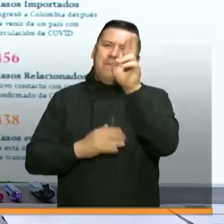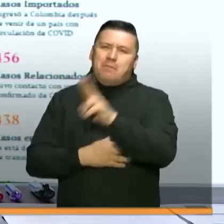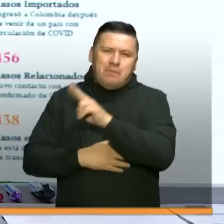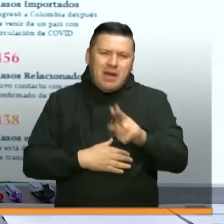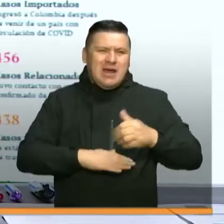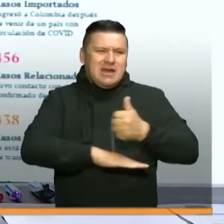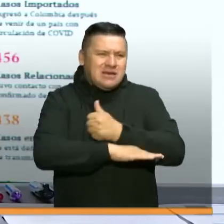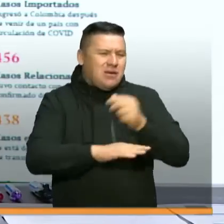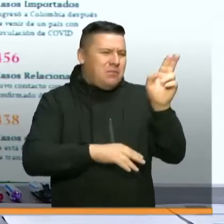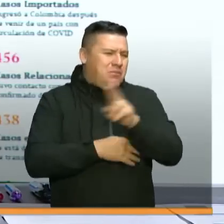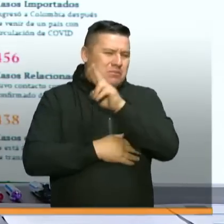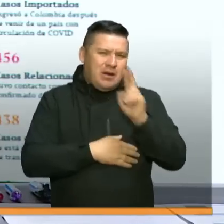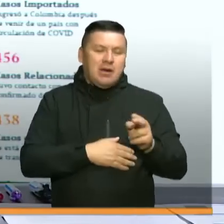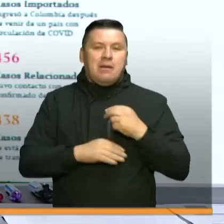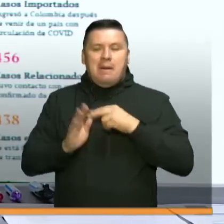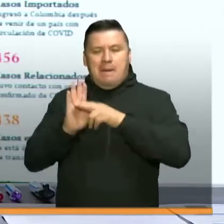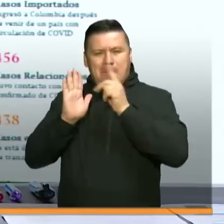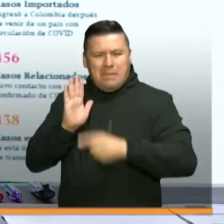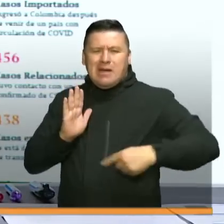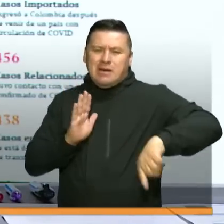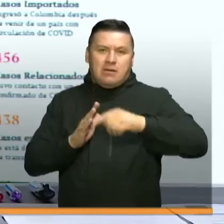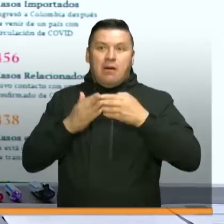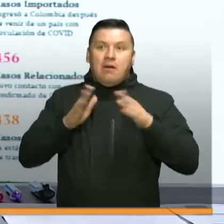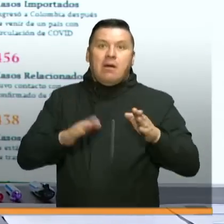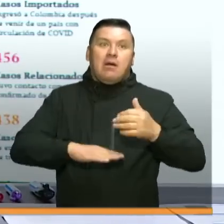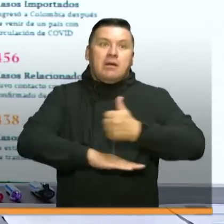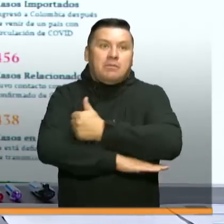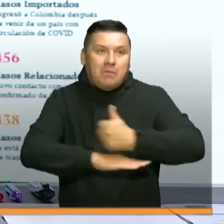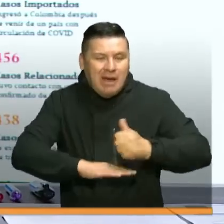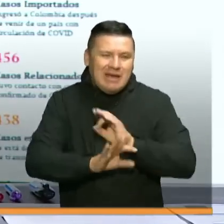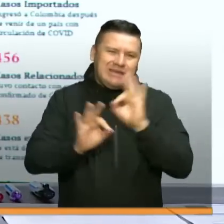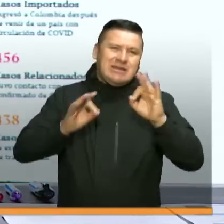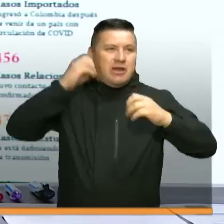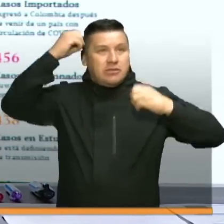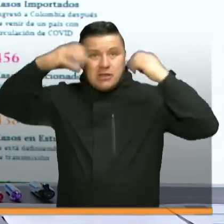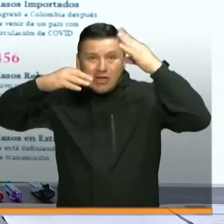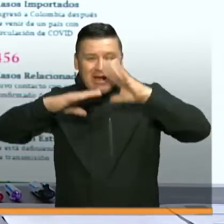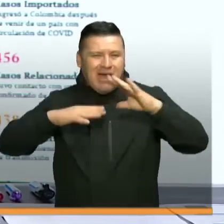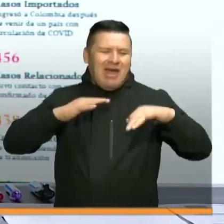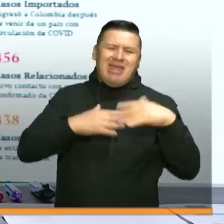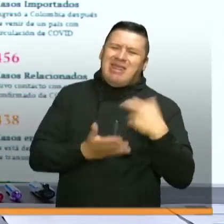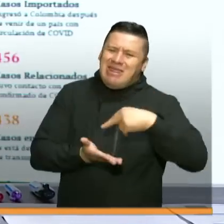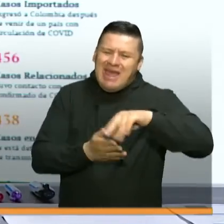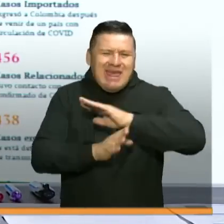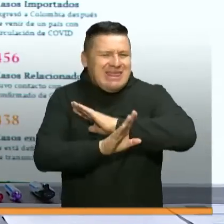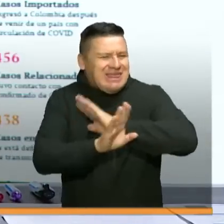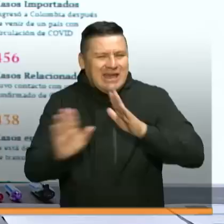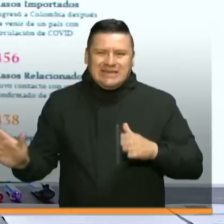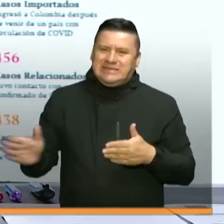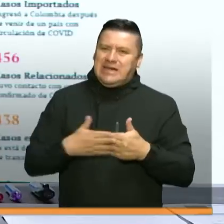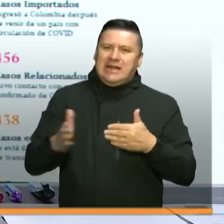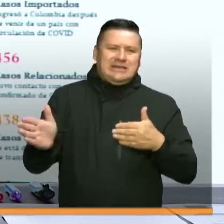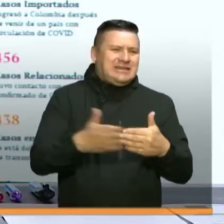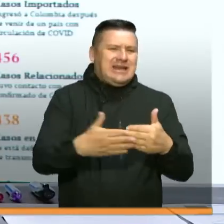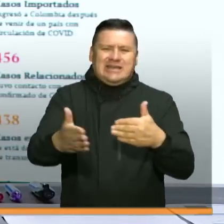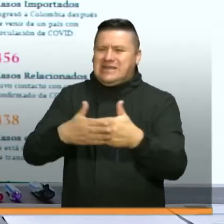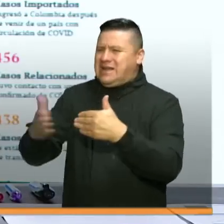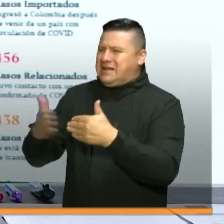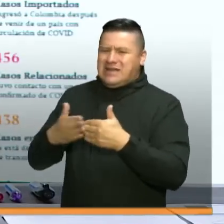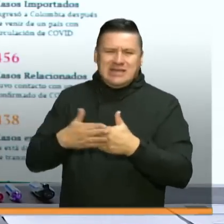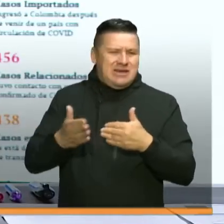de eso, tomamos medidas para que no estuvieran abiertos ni bares, ni discotecas, ni tampoco otros lugares de